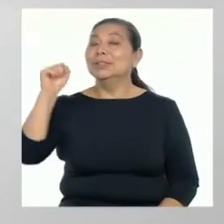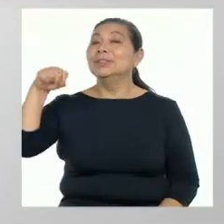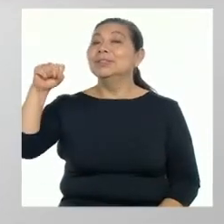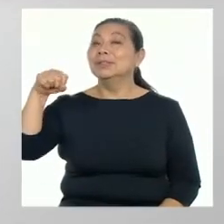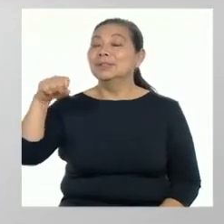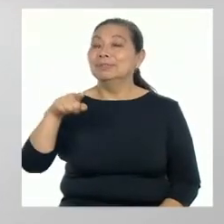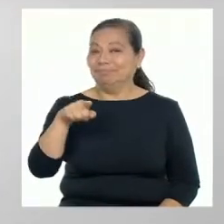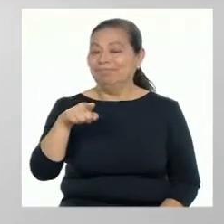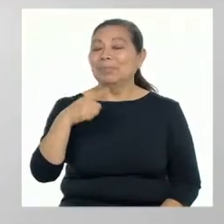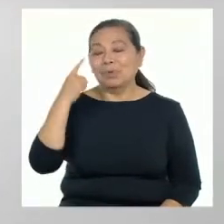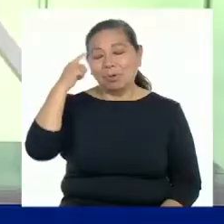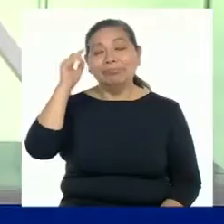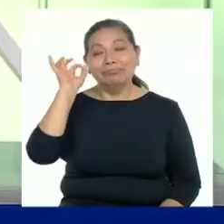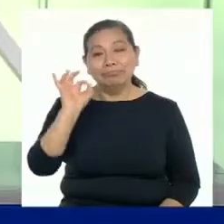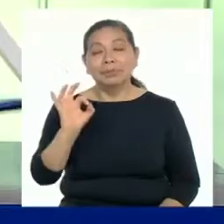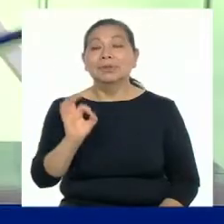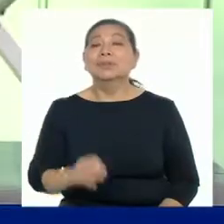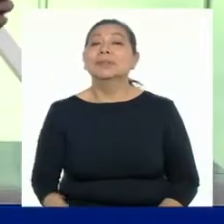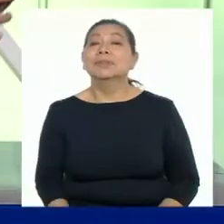Exactamente.